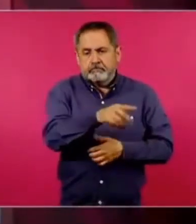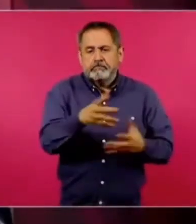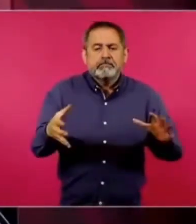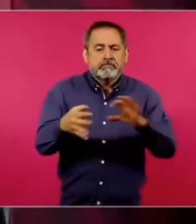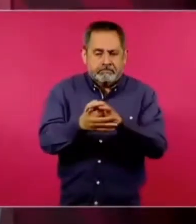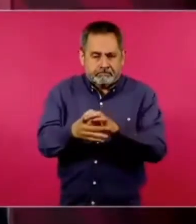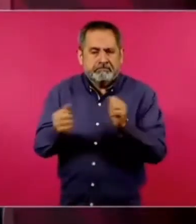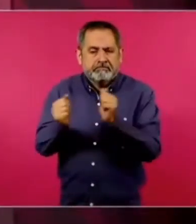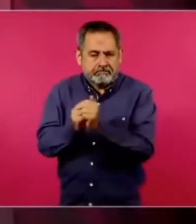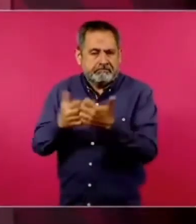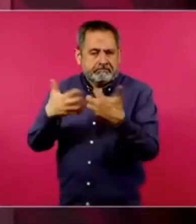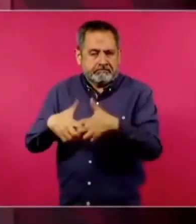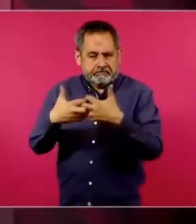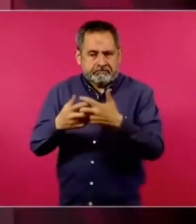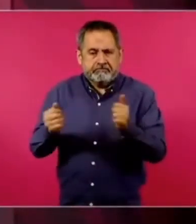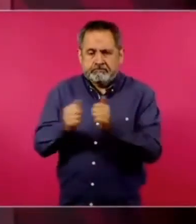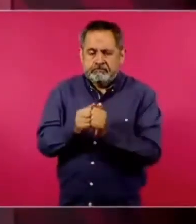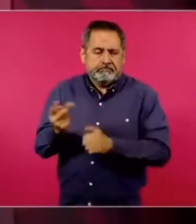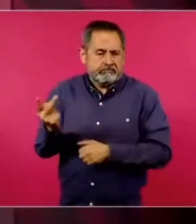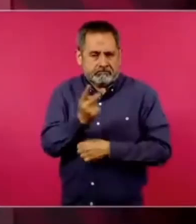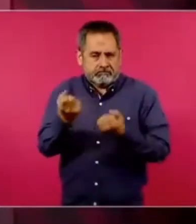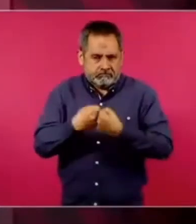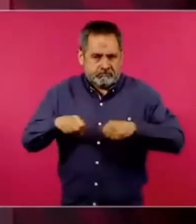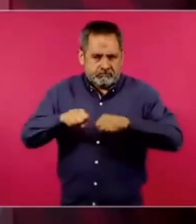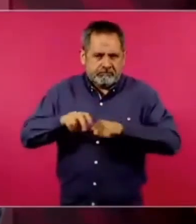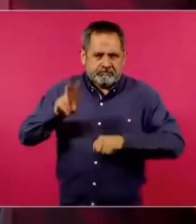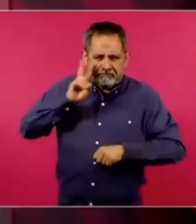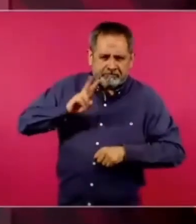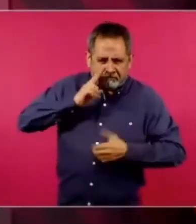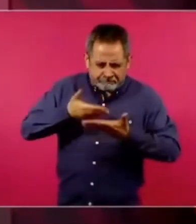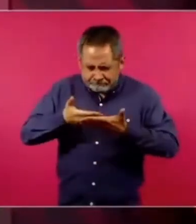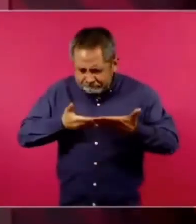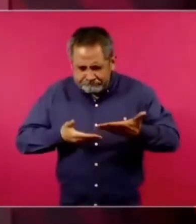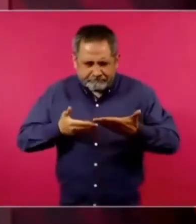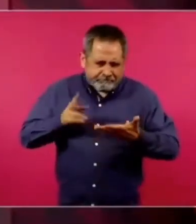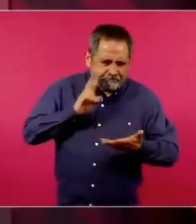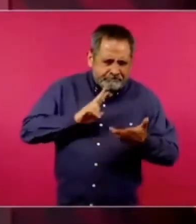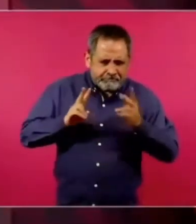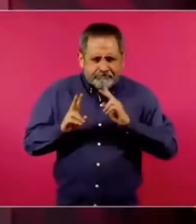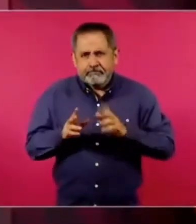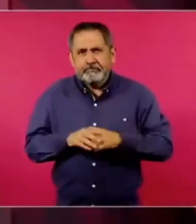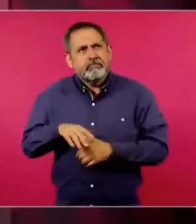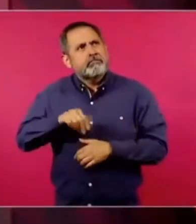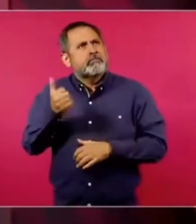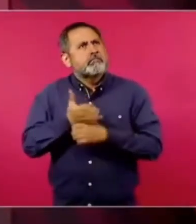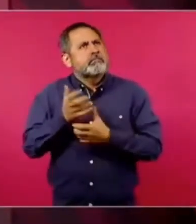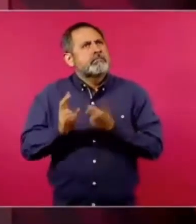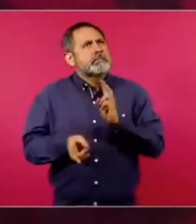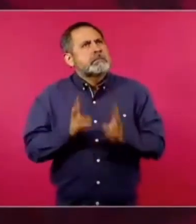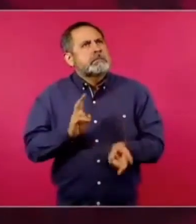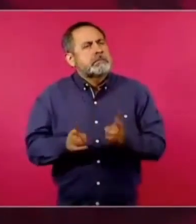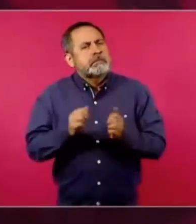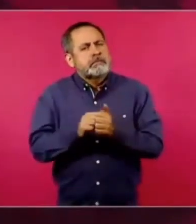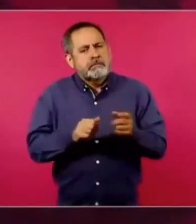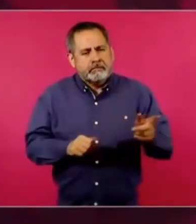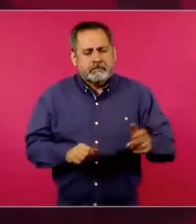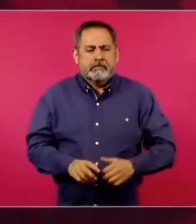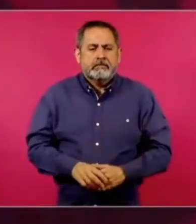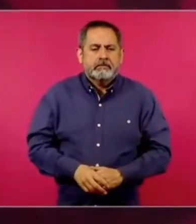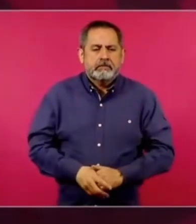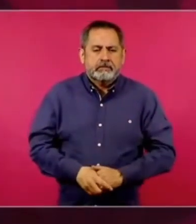a participar, ya lo están viendo. ¿Qué otra cosa? Sí,